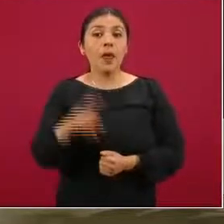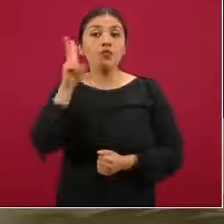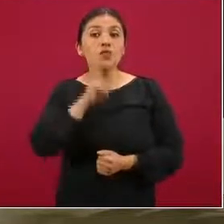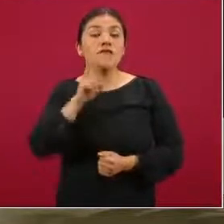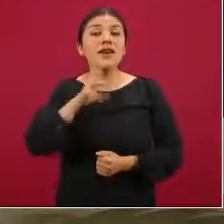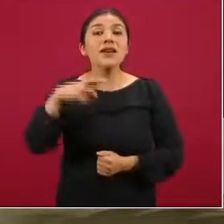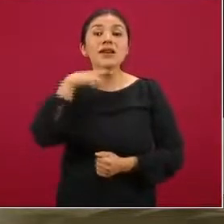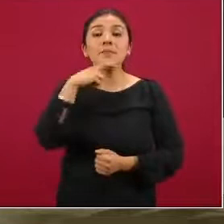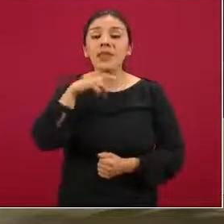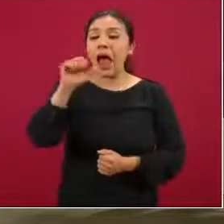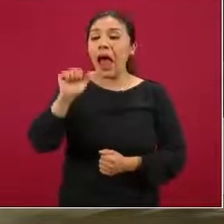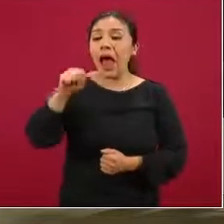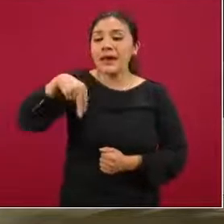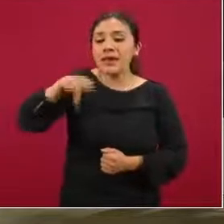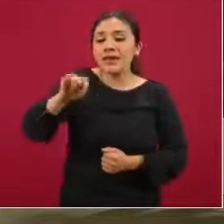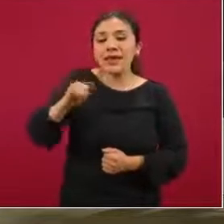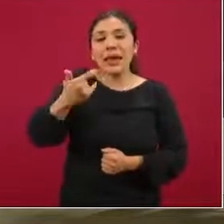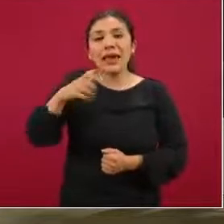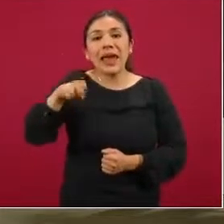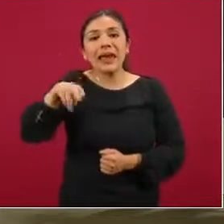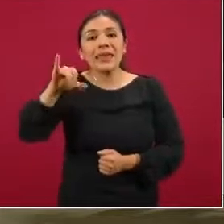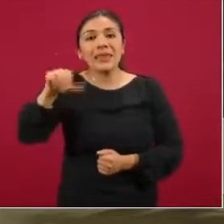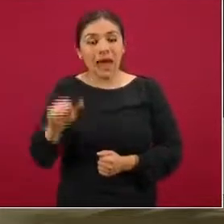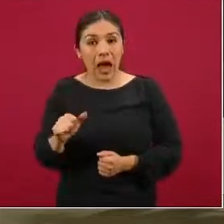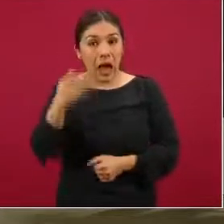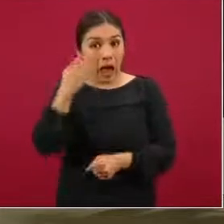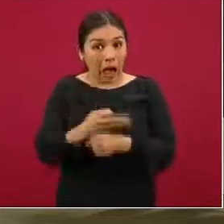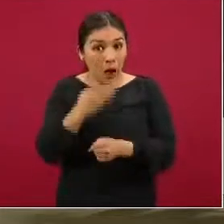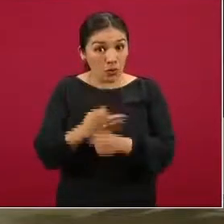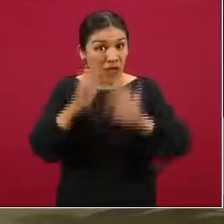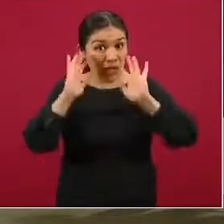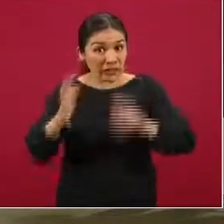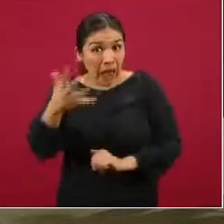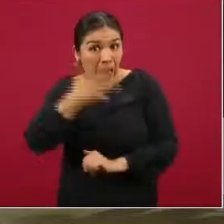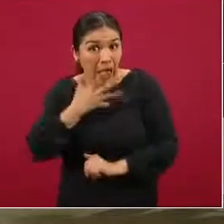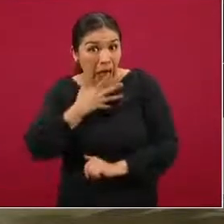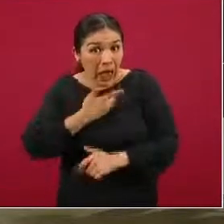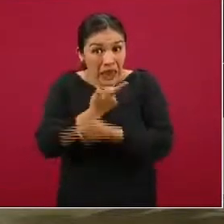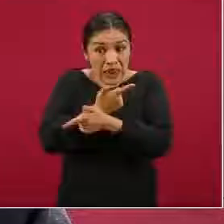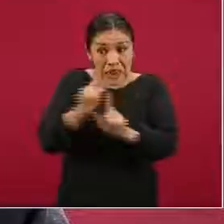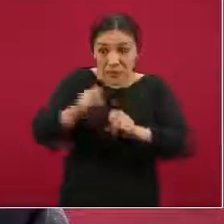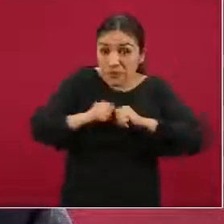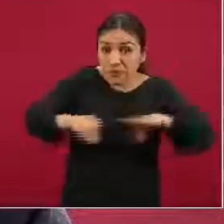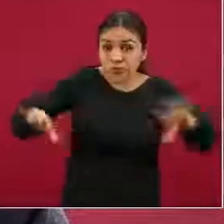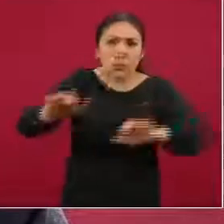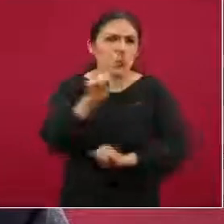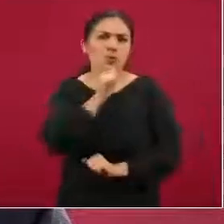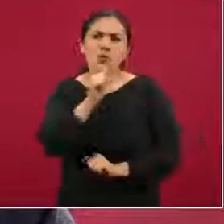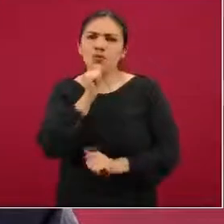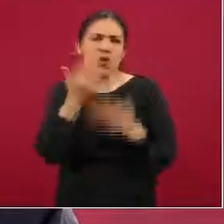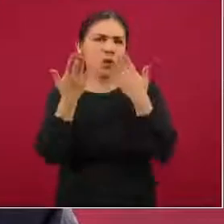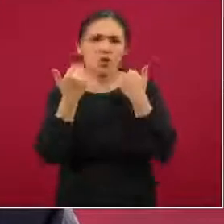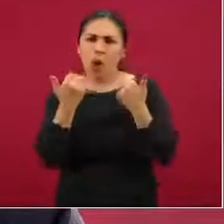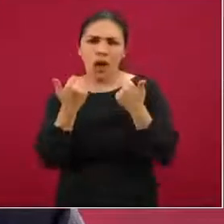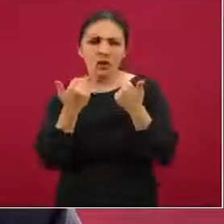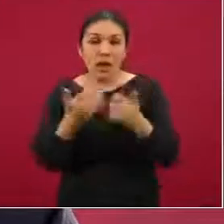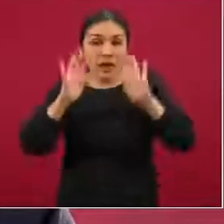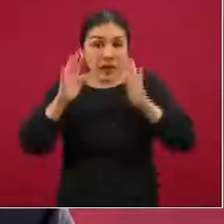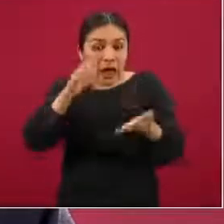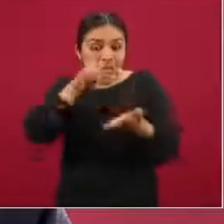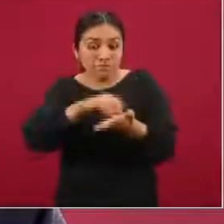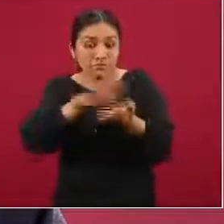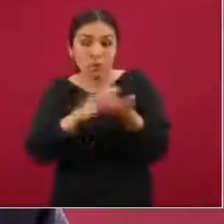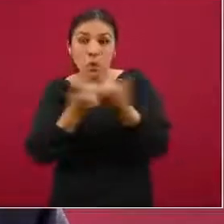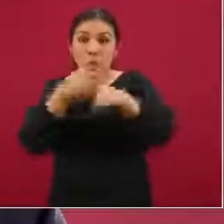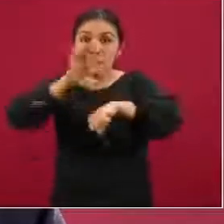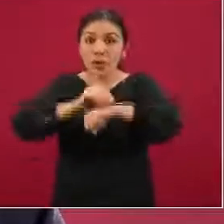rápida antigénica. No hay todavía en el territorio nacional estas pruebas, no tiene todavía registros